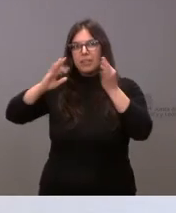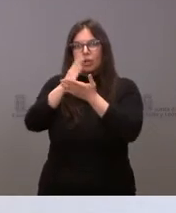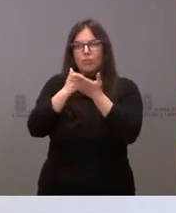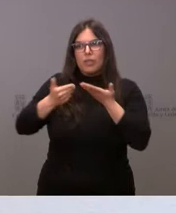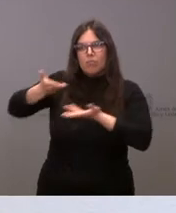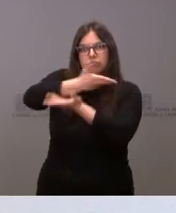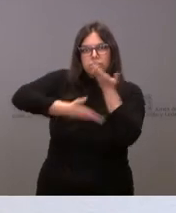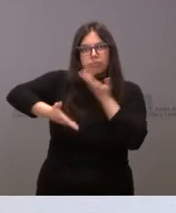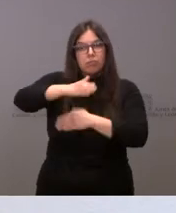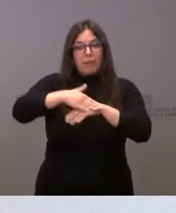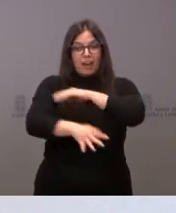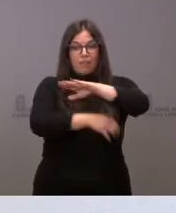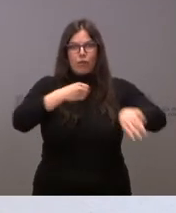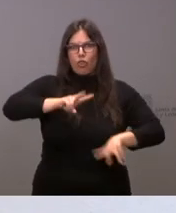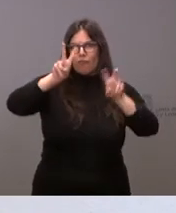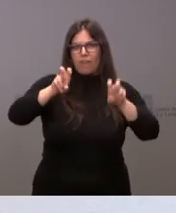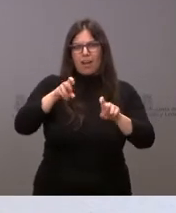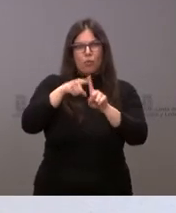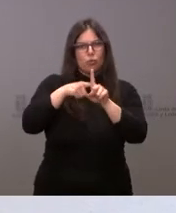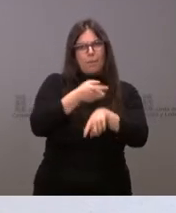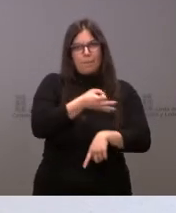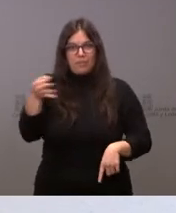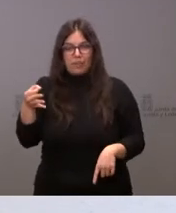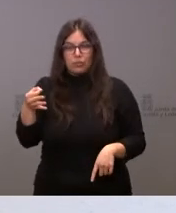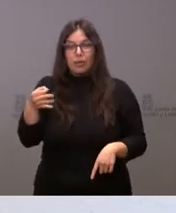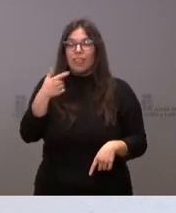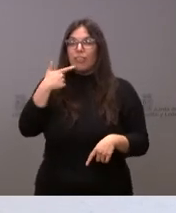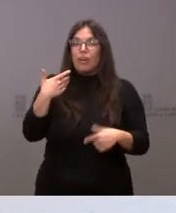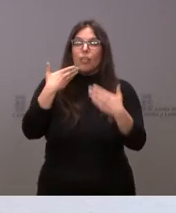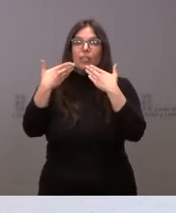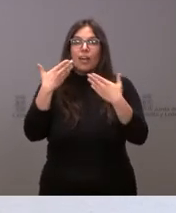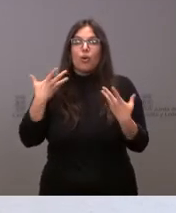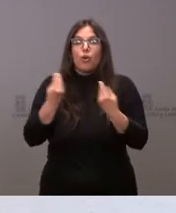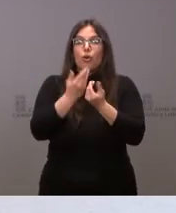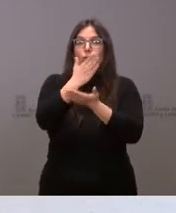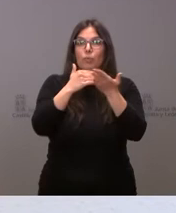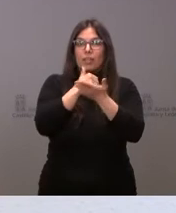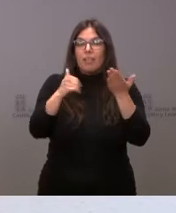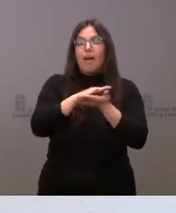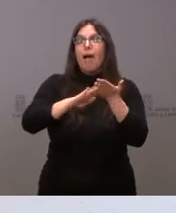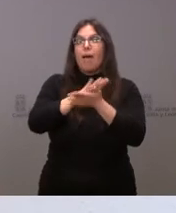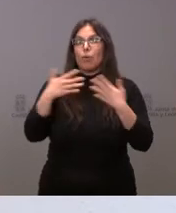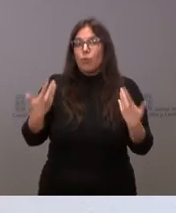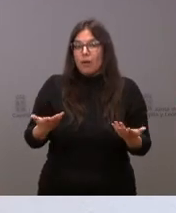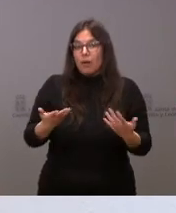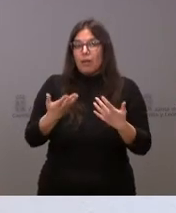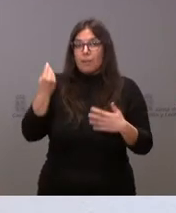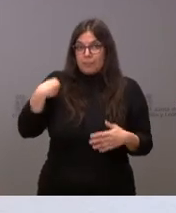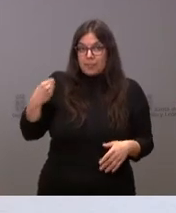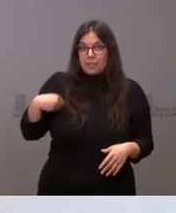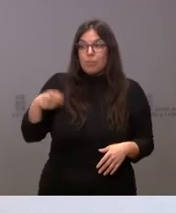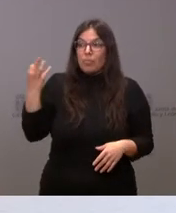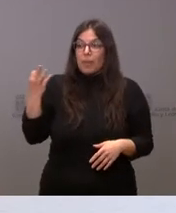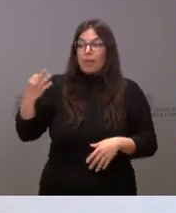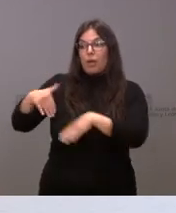para que estos fondos sean más eficaces. Cuando digo el diálogo con las comunidades autónomas me estoy refiriendo a que se nos